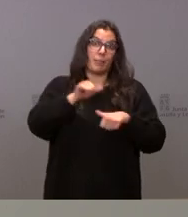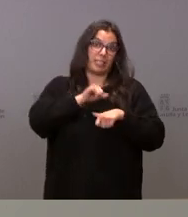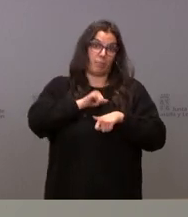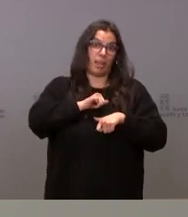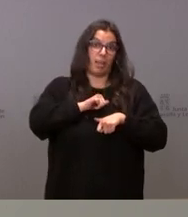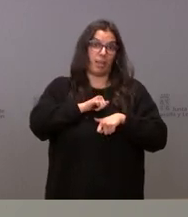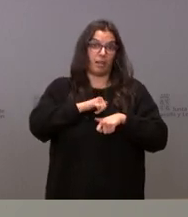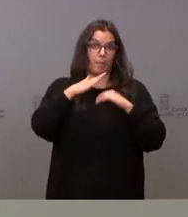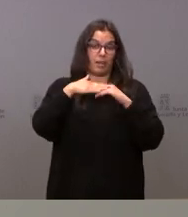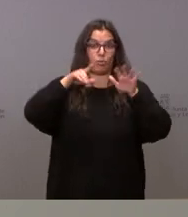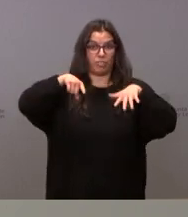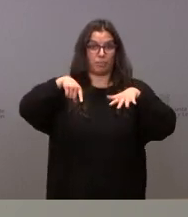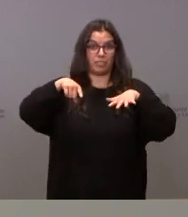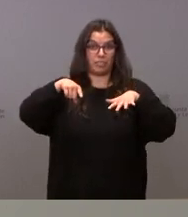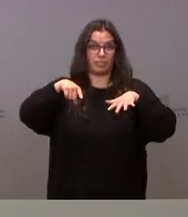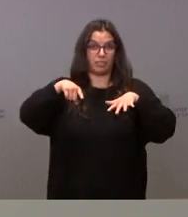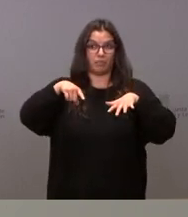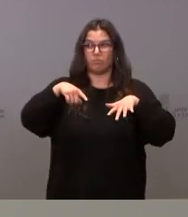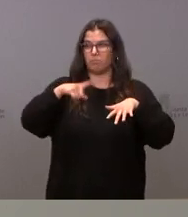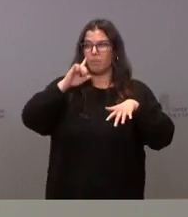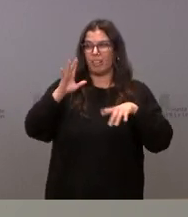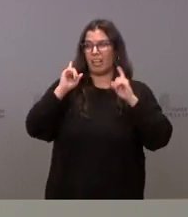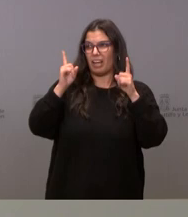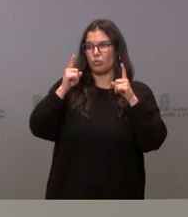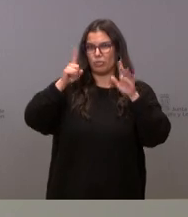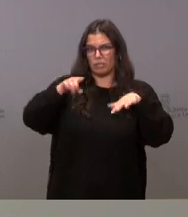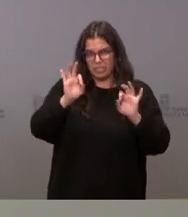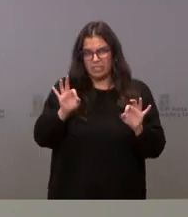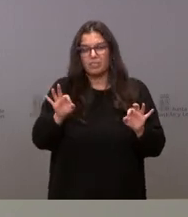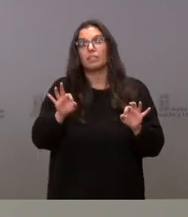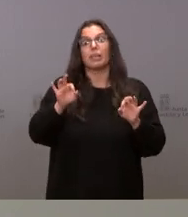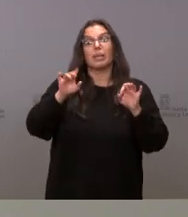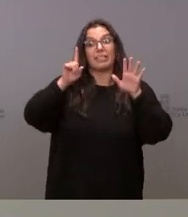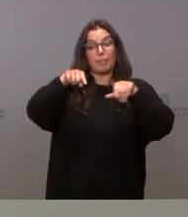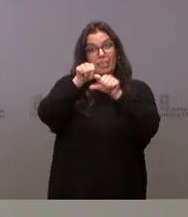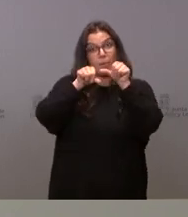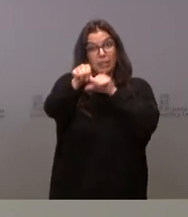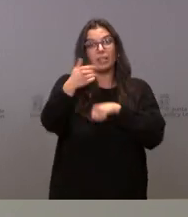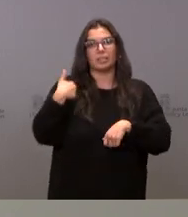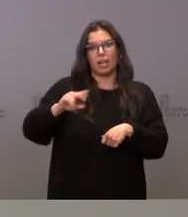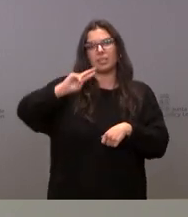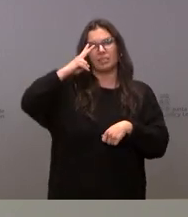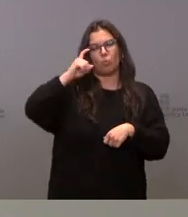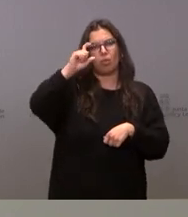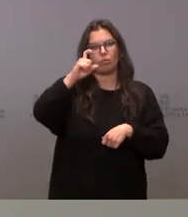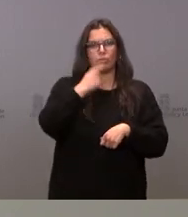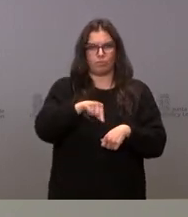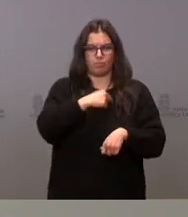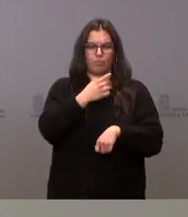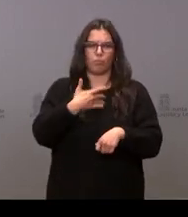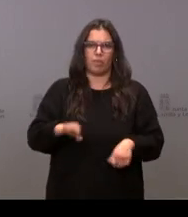tiempo de… me parece que en su caso eran seis meses y a partir de ese momento se le pone la siguiente dosis.